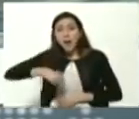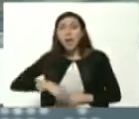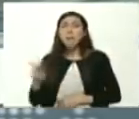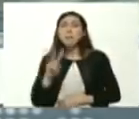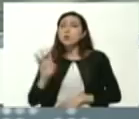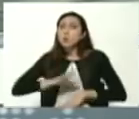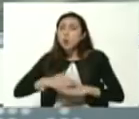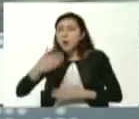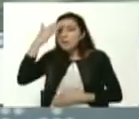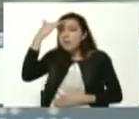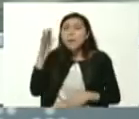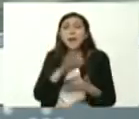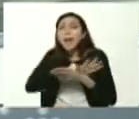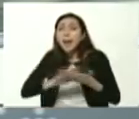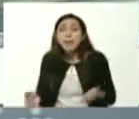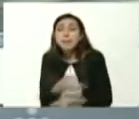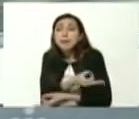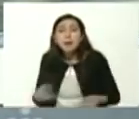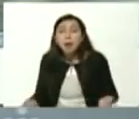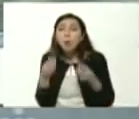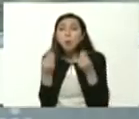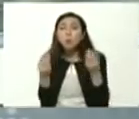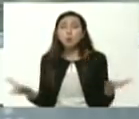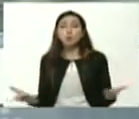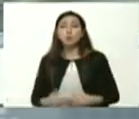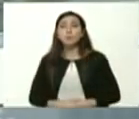porque saben que es gratuita y de mucha calidad